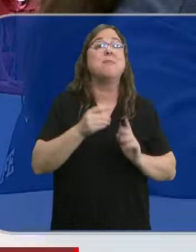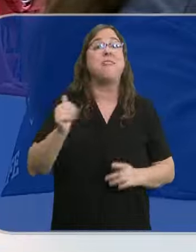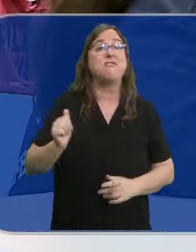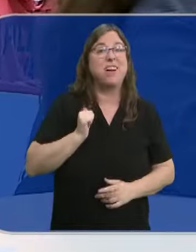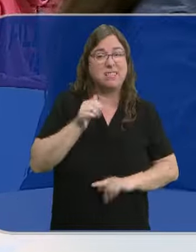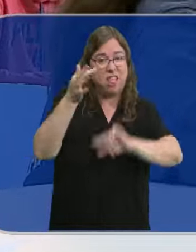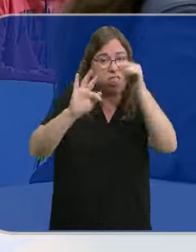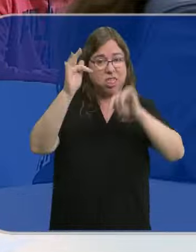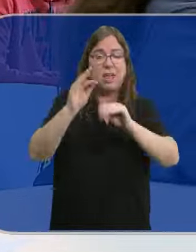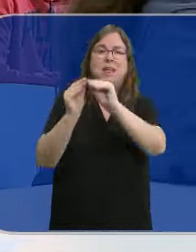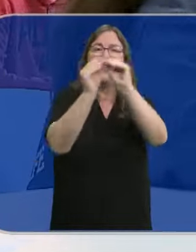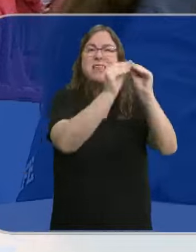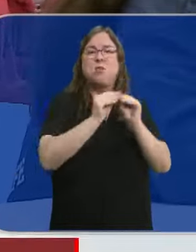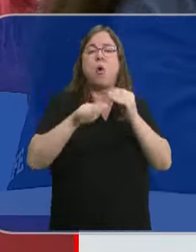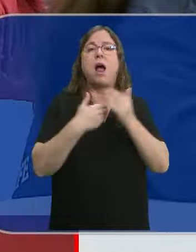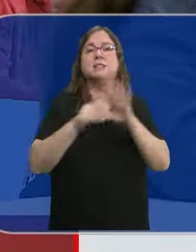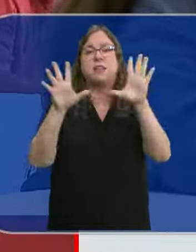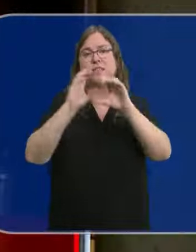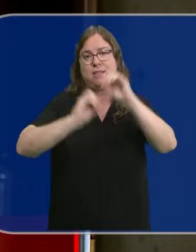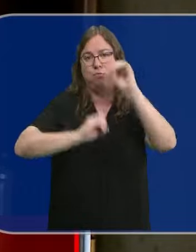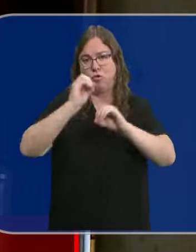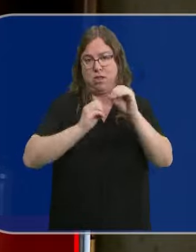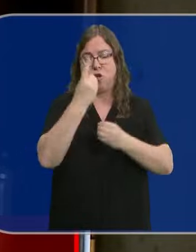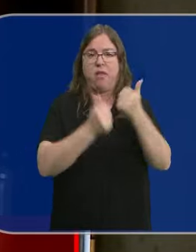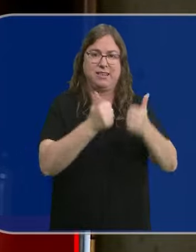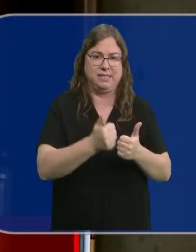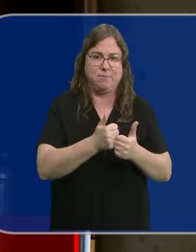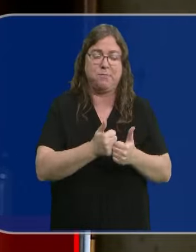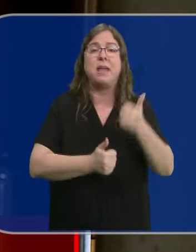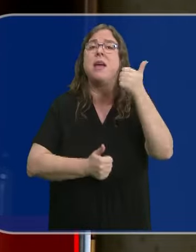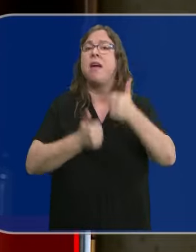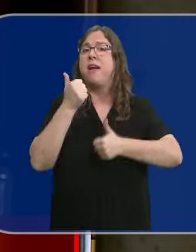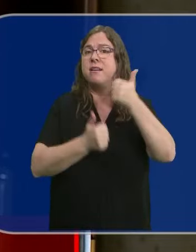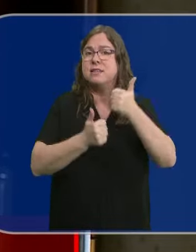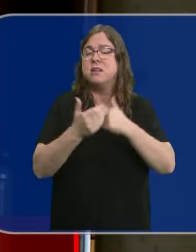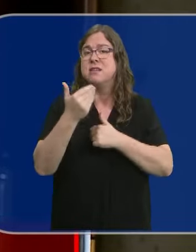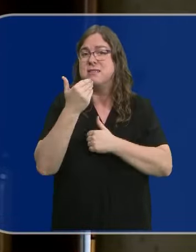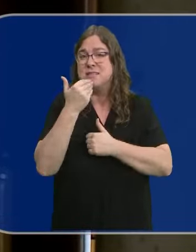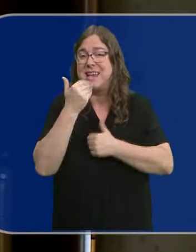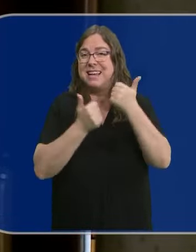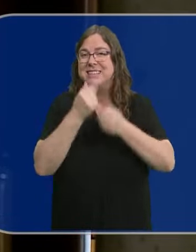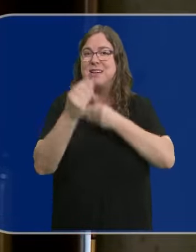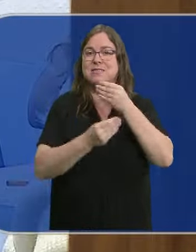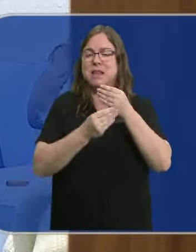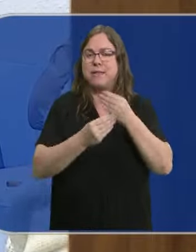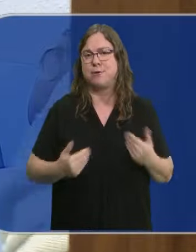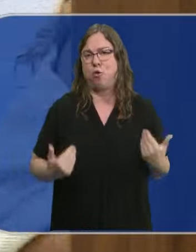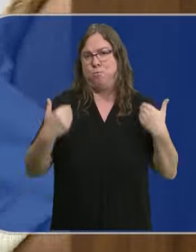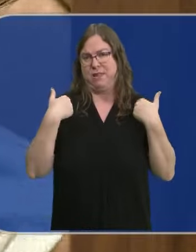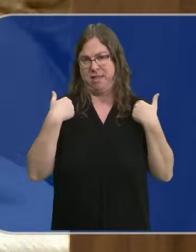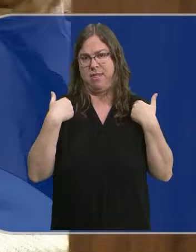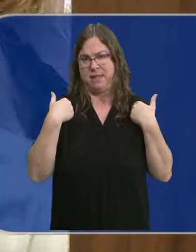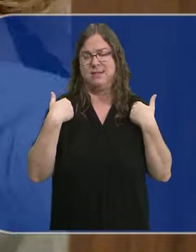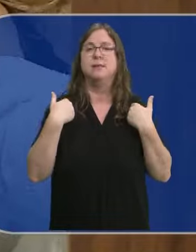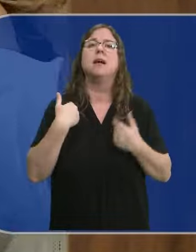lo mismo en todas las regiones, hasta un 10% por ejercicio. Será un examen en el que los ejercicios serán más competenciales,